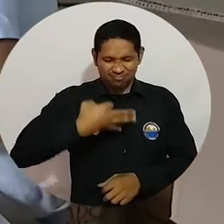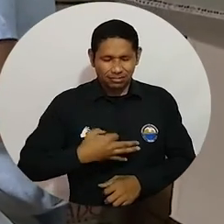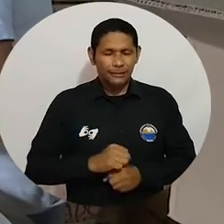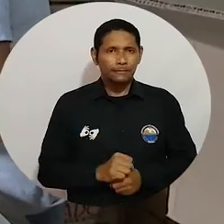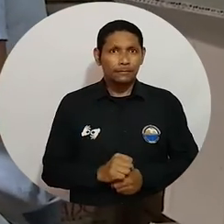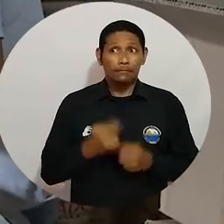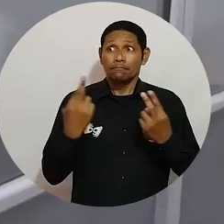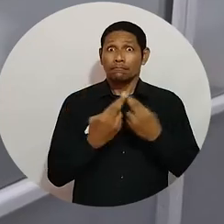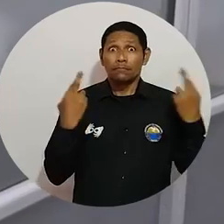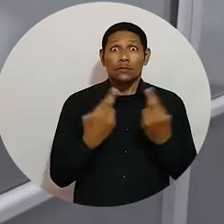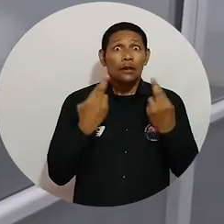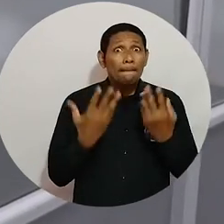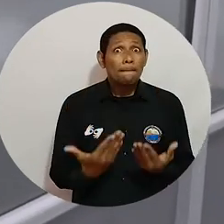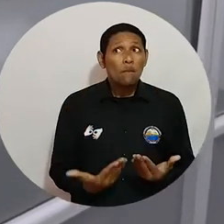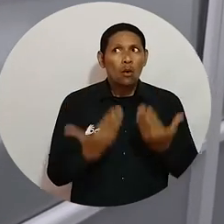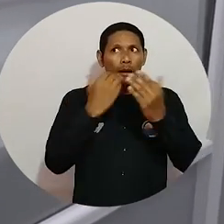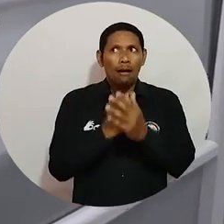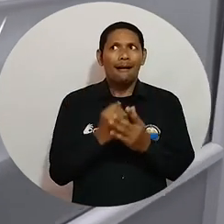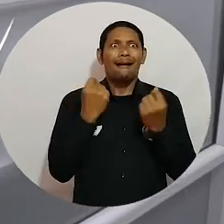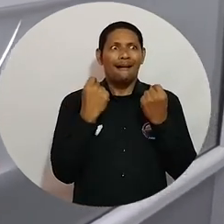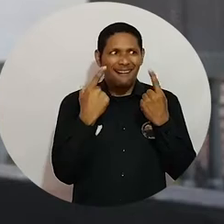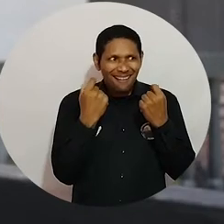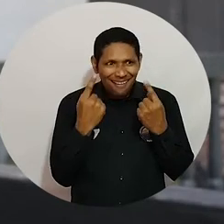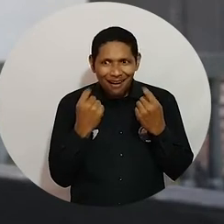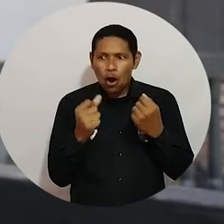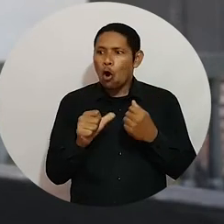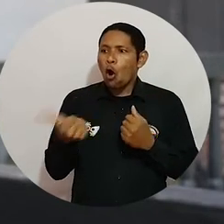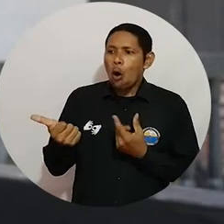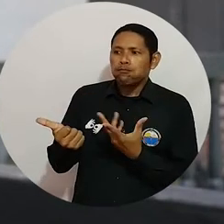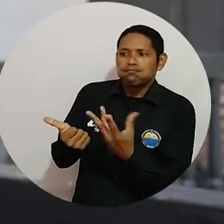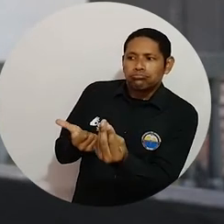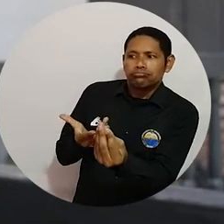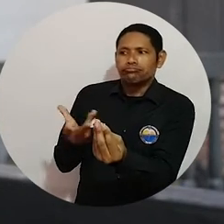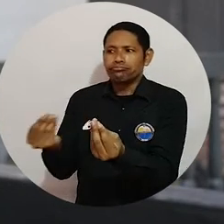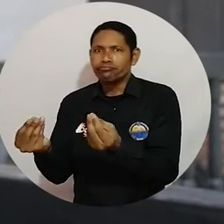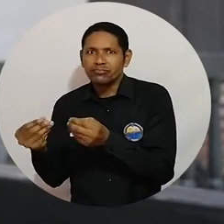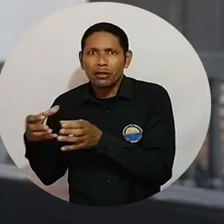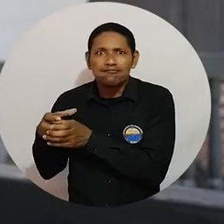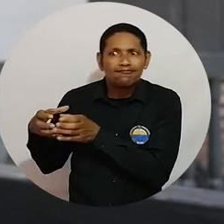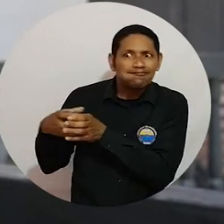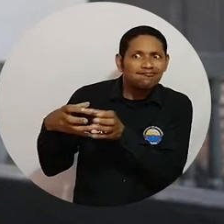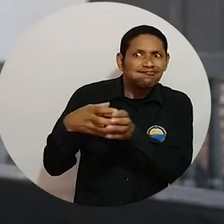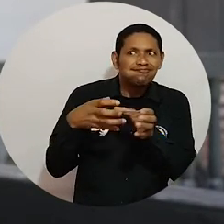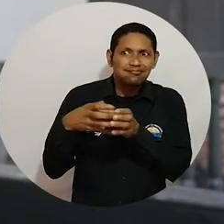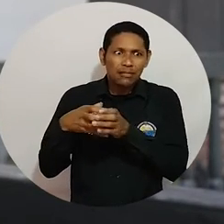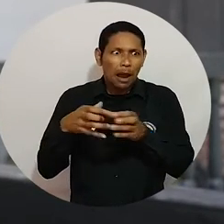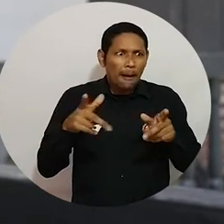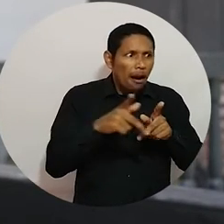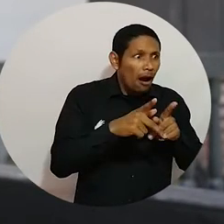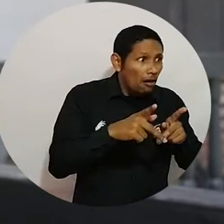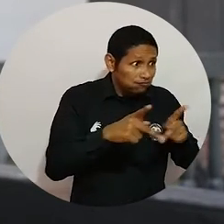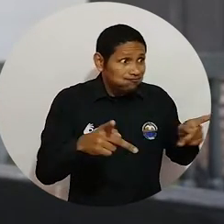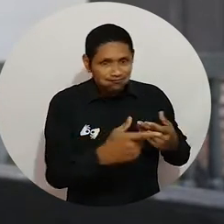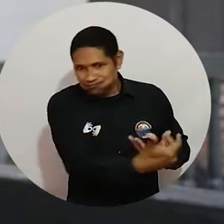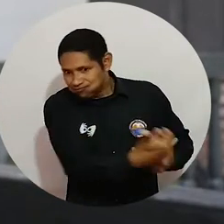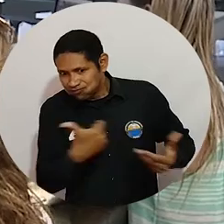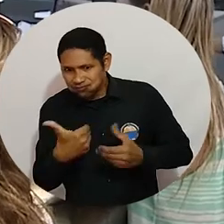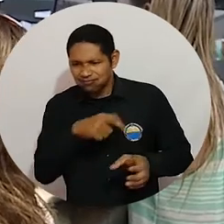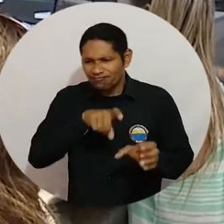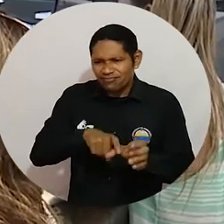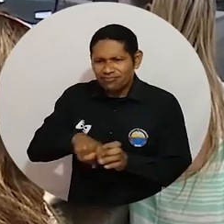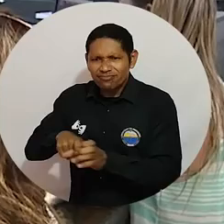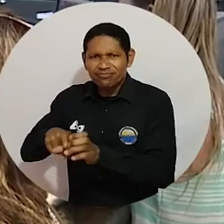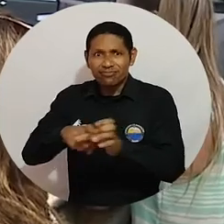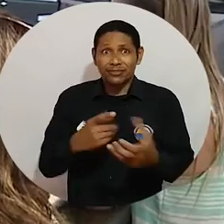al sector productivo. Son enriquecedores también para conocer cómo otras organizaciones están vinculando a ese